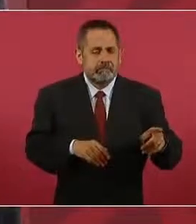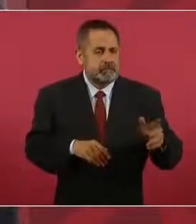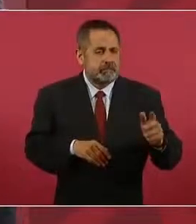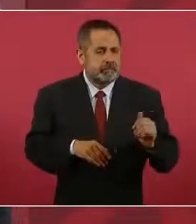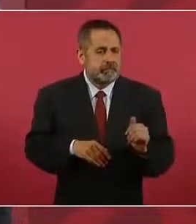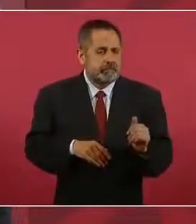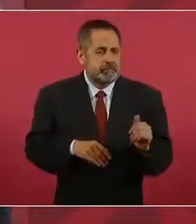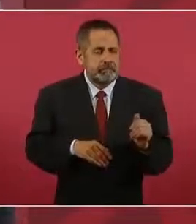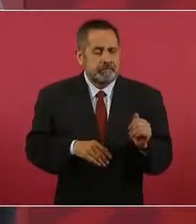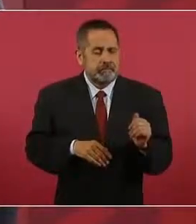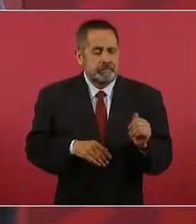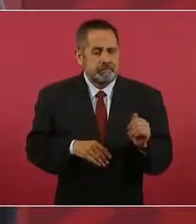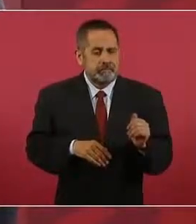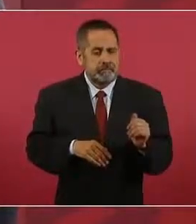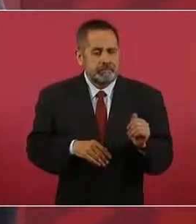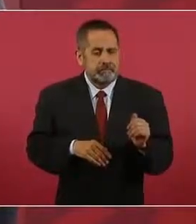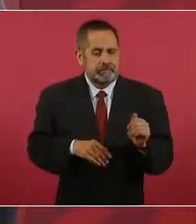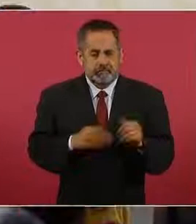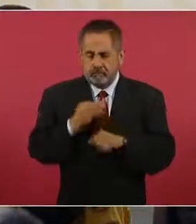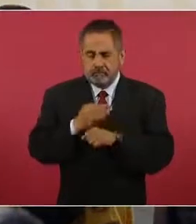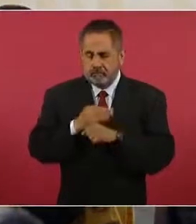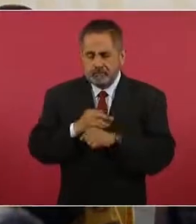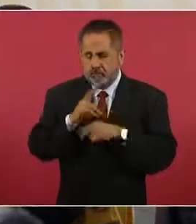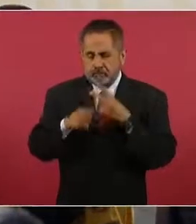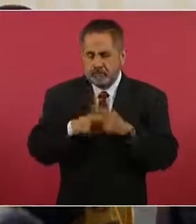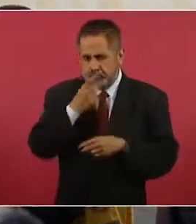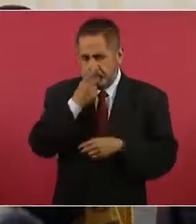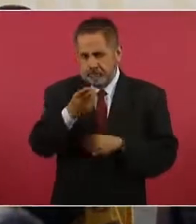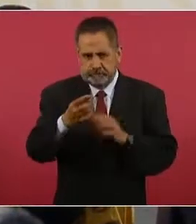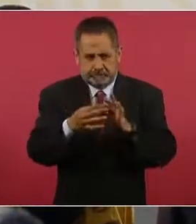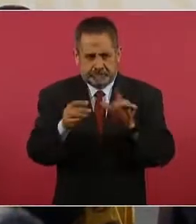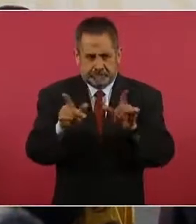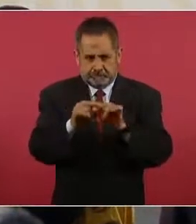a referirme a ello,